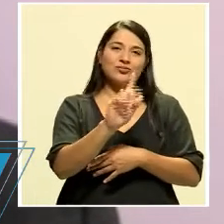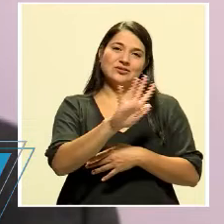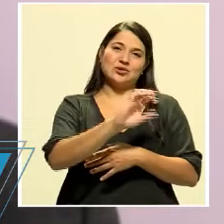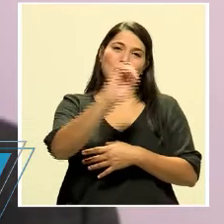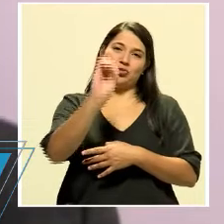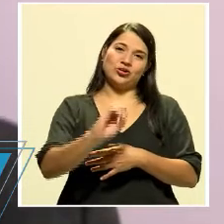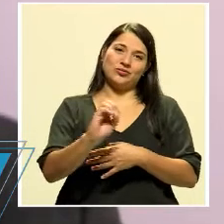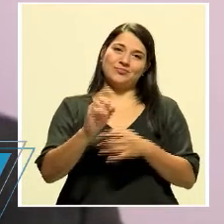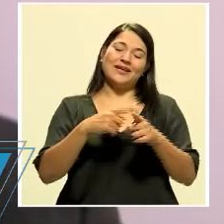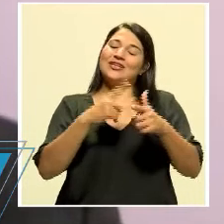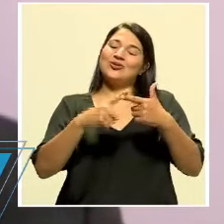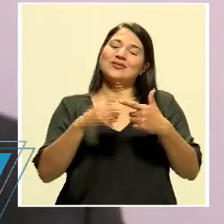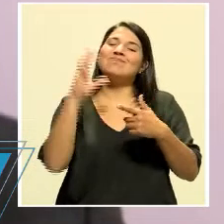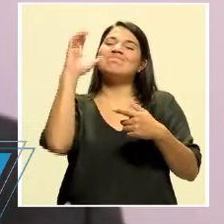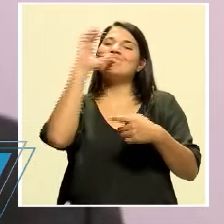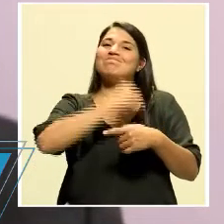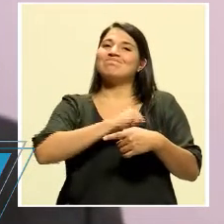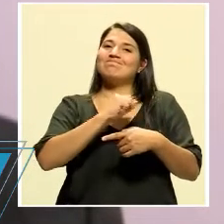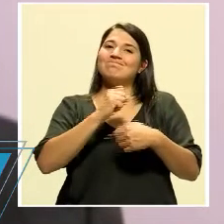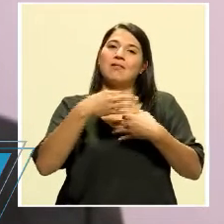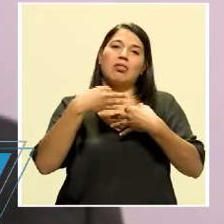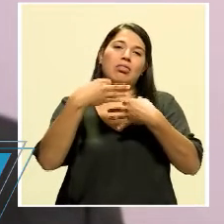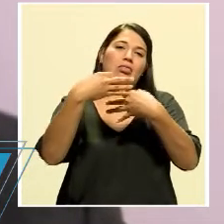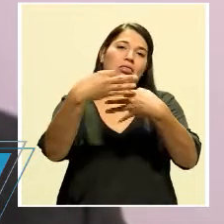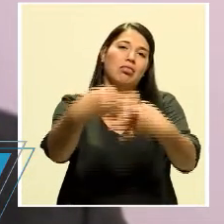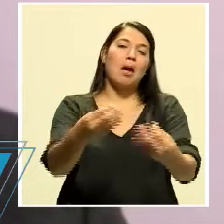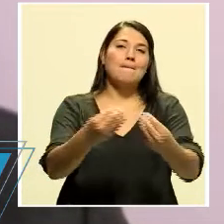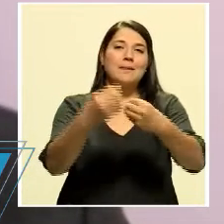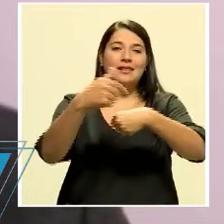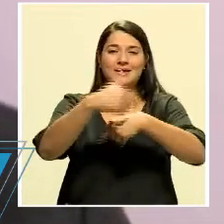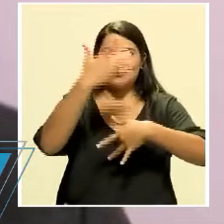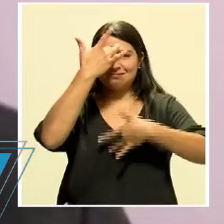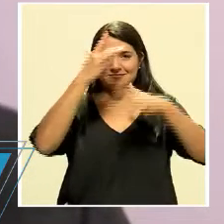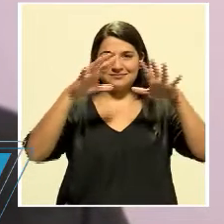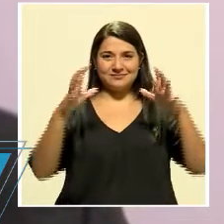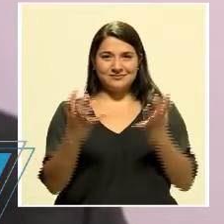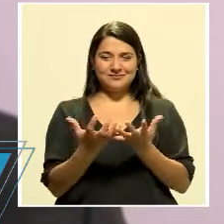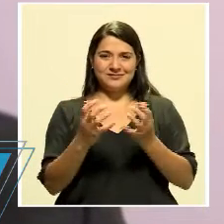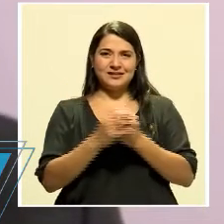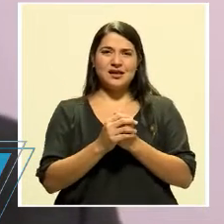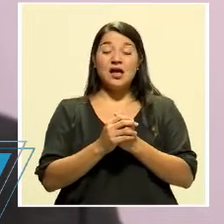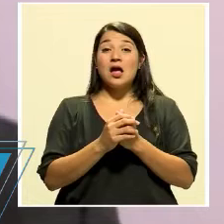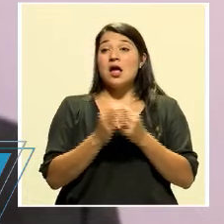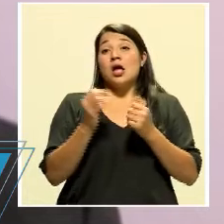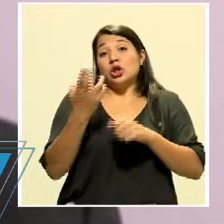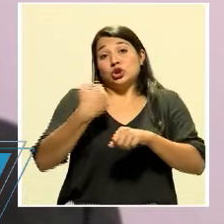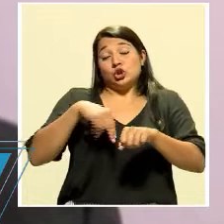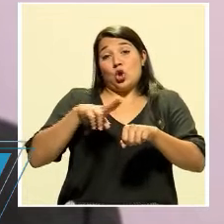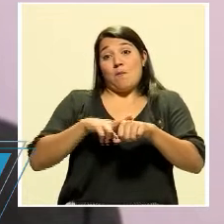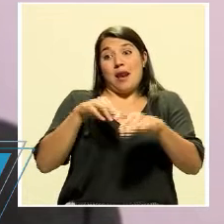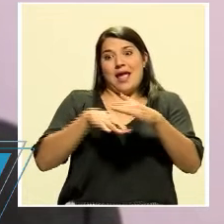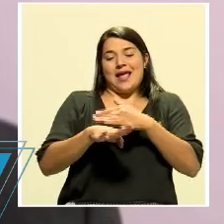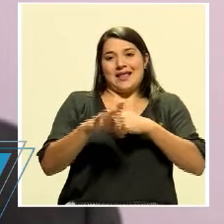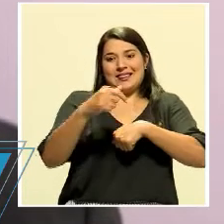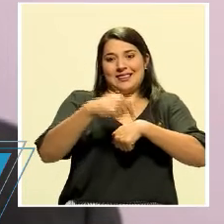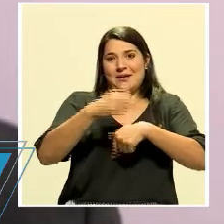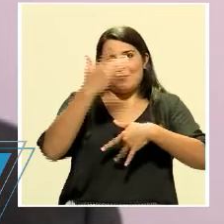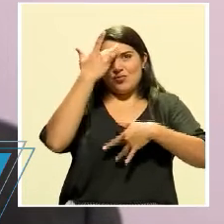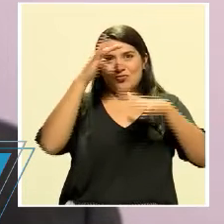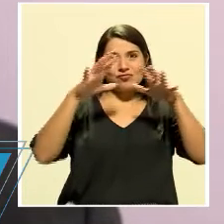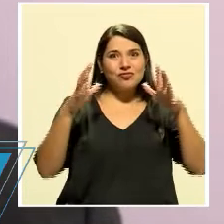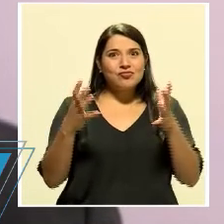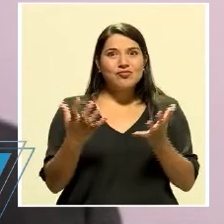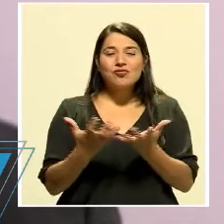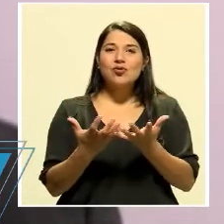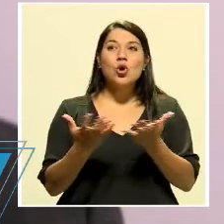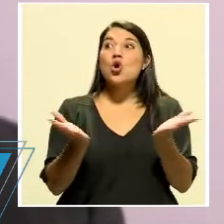tiempo. Y como yo indico, no ha habido ningún país, es normal, ¿verdad? En medio de una pandemia que no tenemos precedentes,